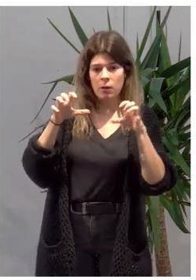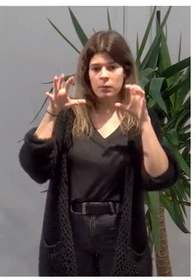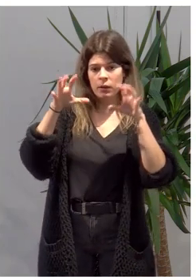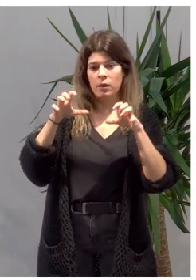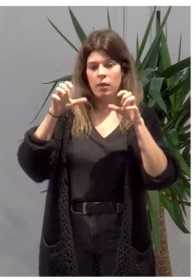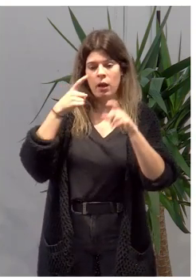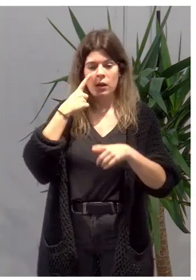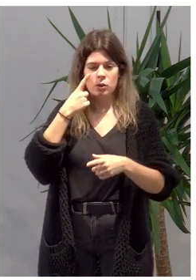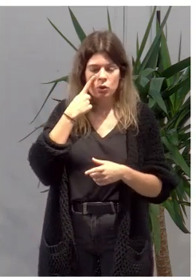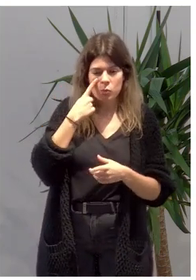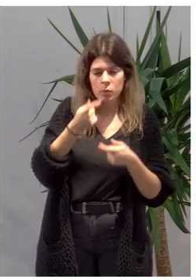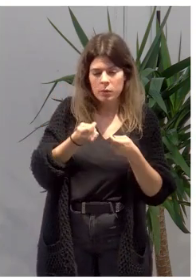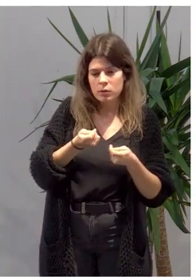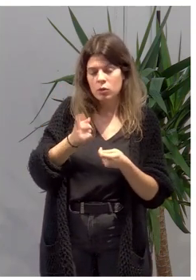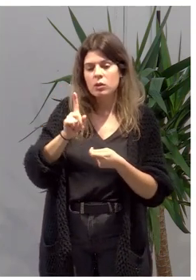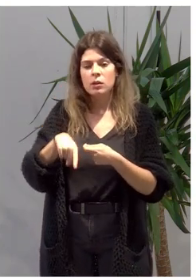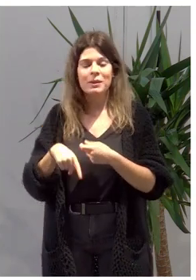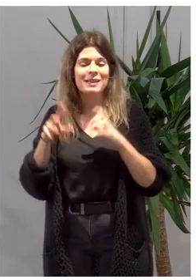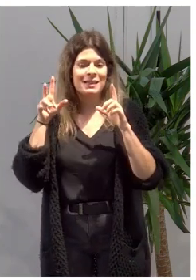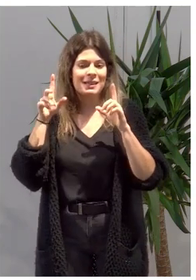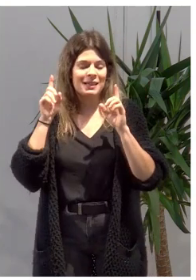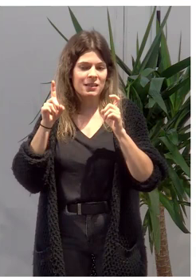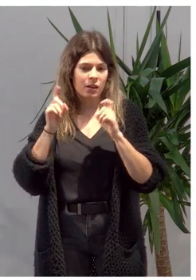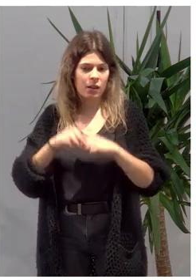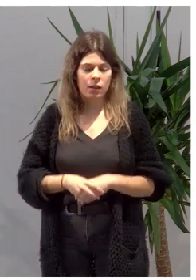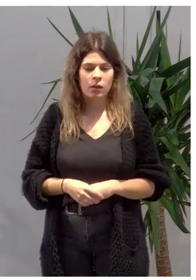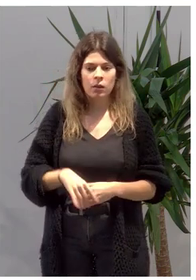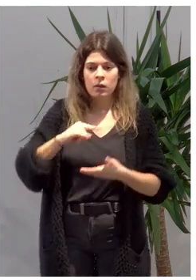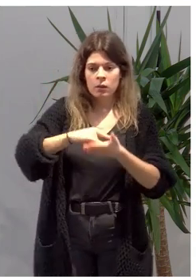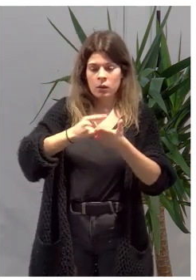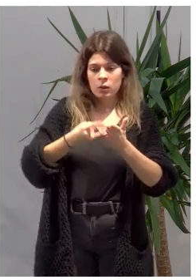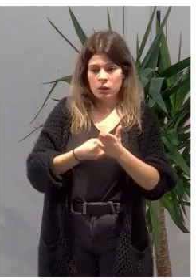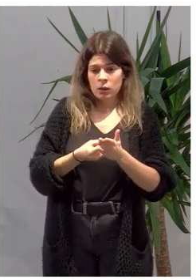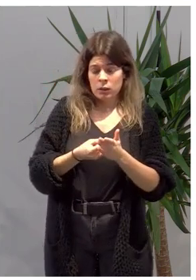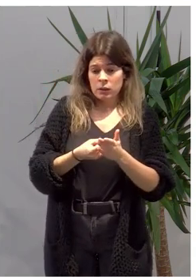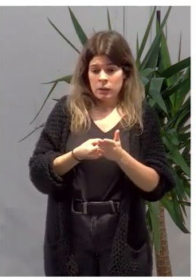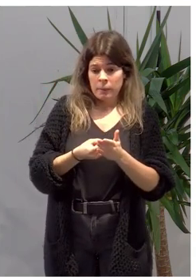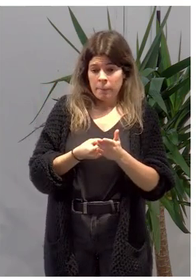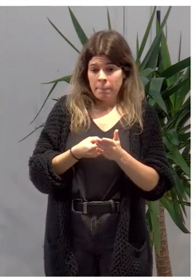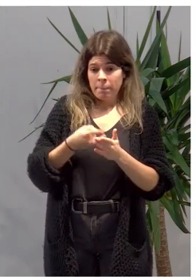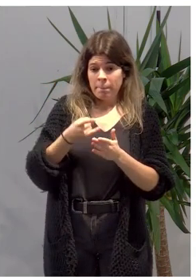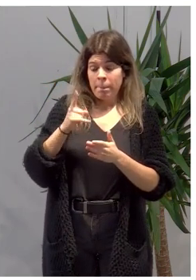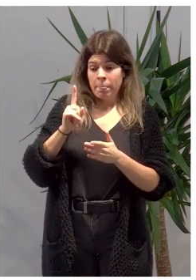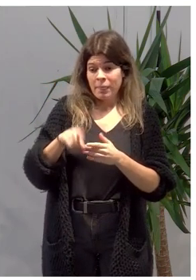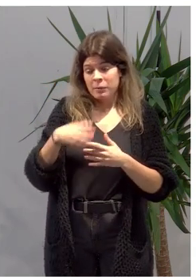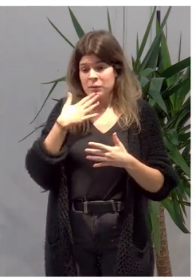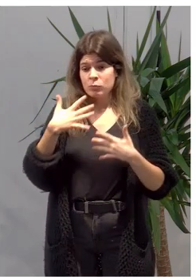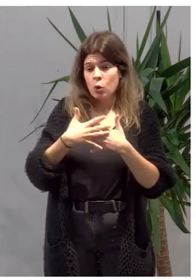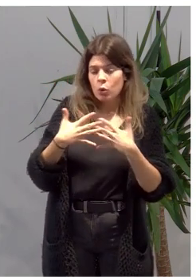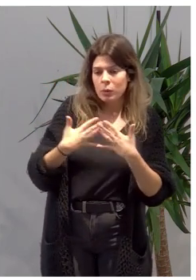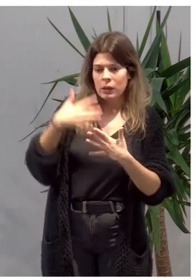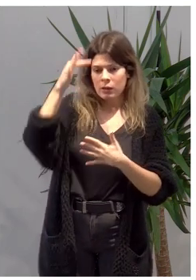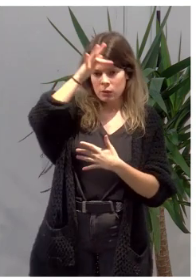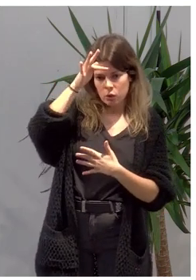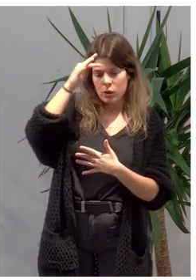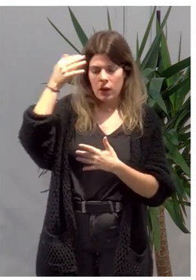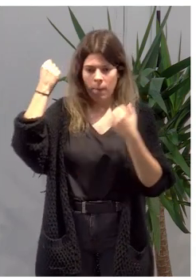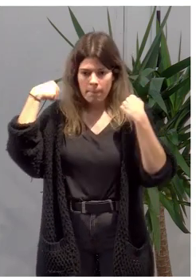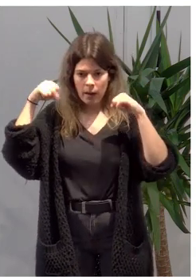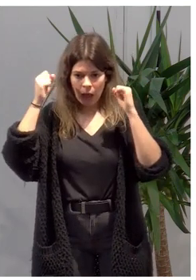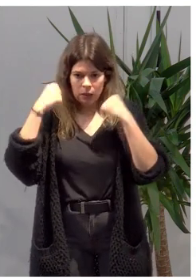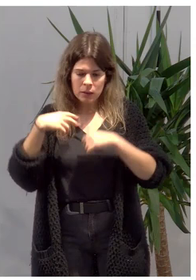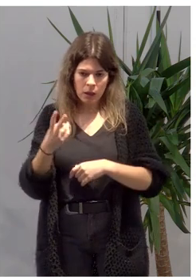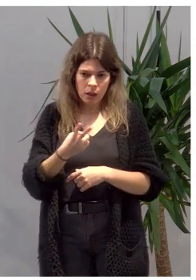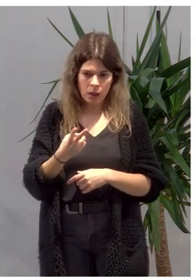la supervisión y la enseñanza. La metodología también será una combinación de teoría y de práctica.